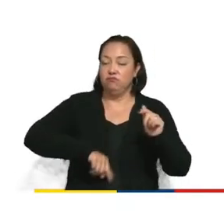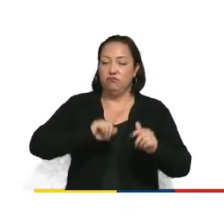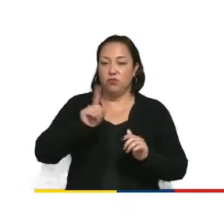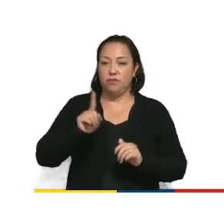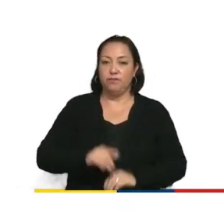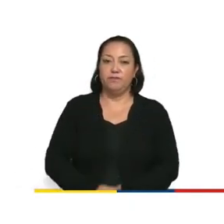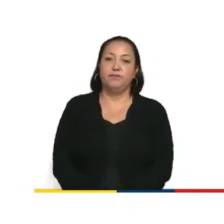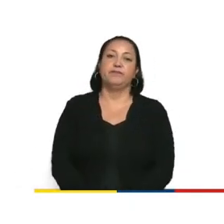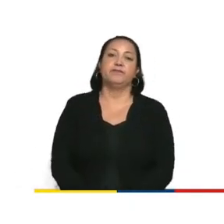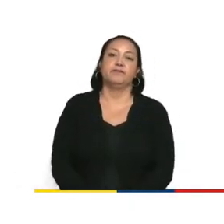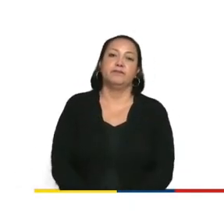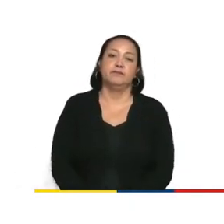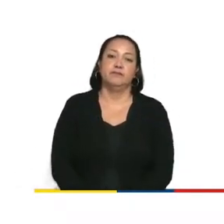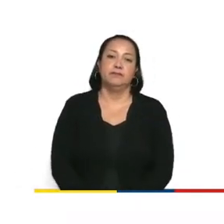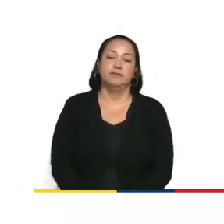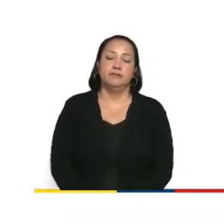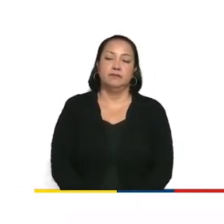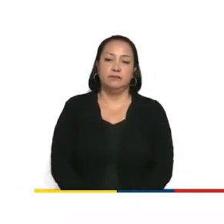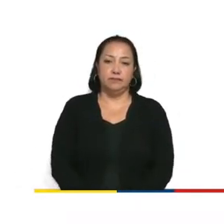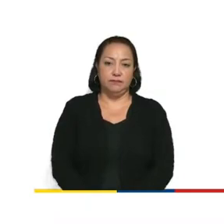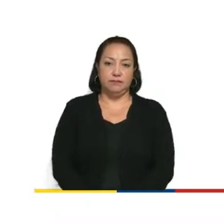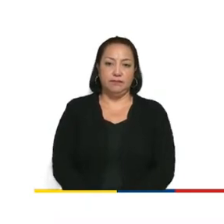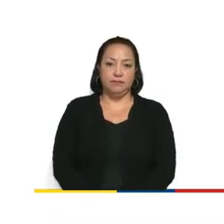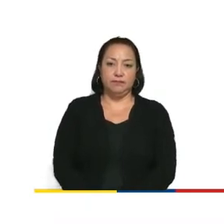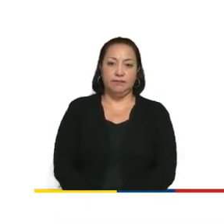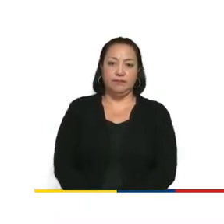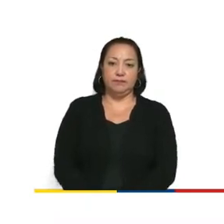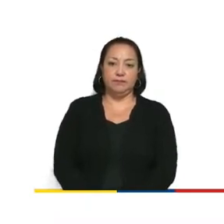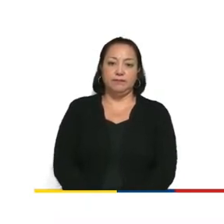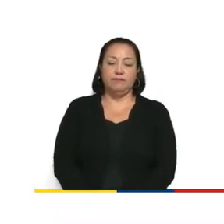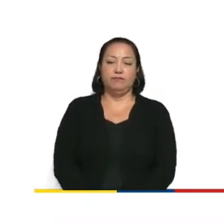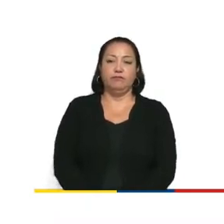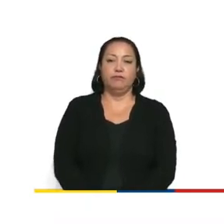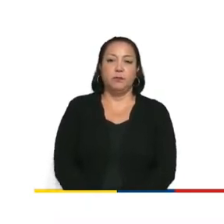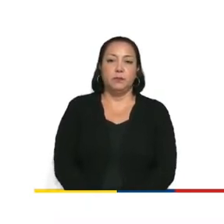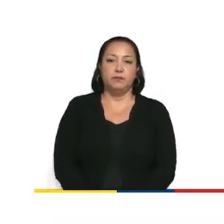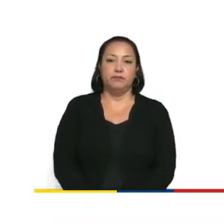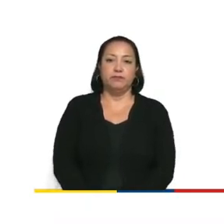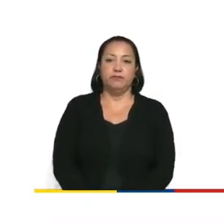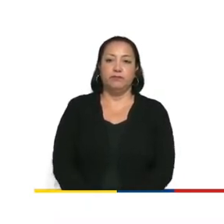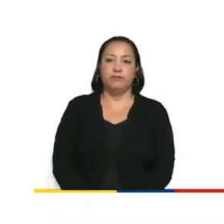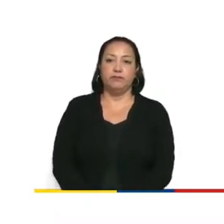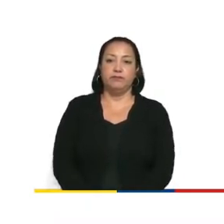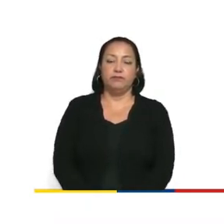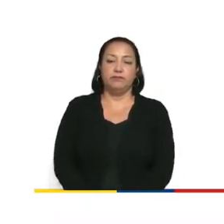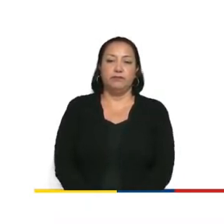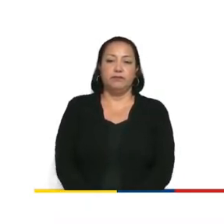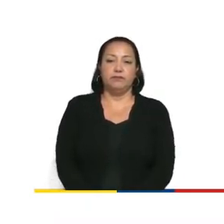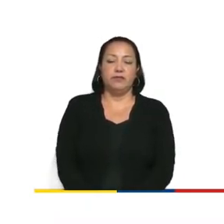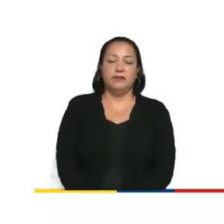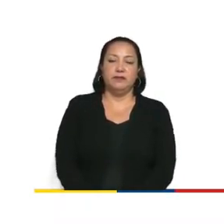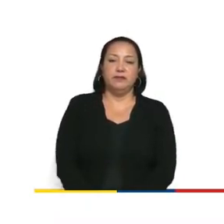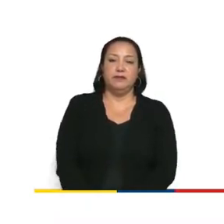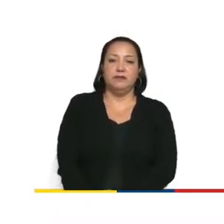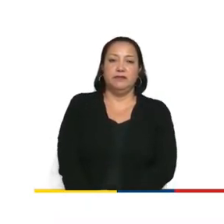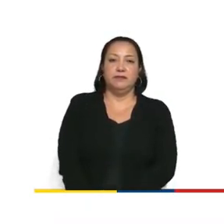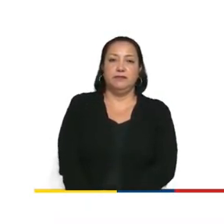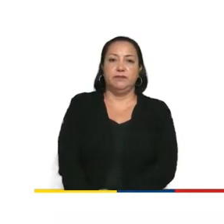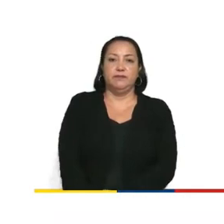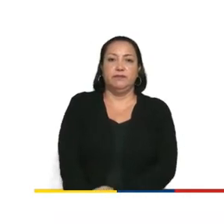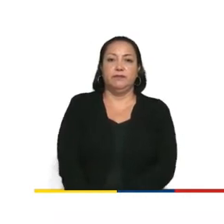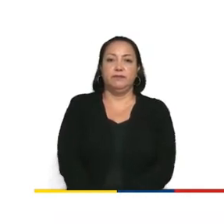Y si volvimos, lo dije antes que en order de zero rating en la aplicación, el operador telecom